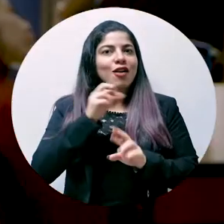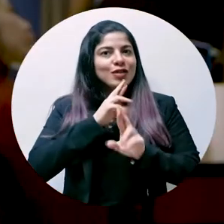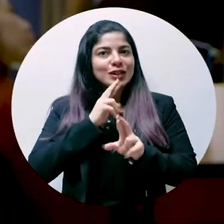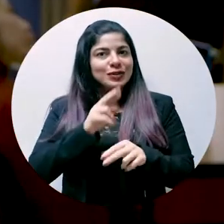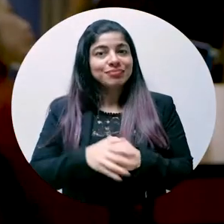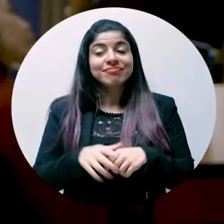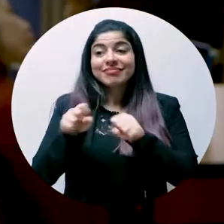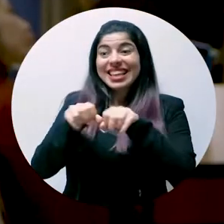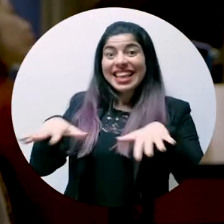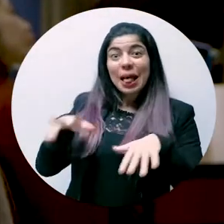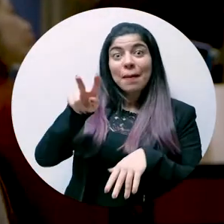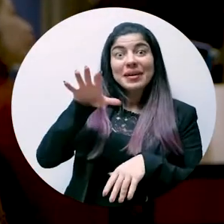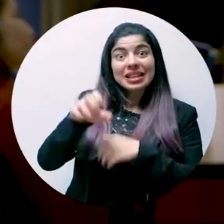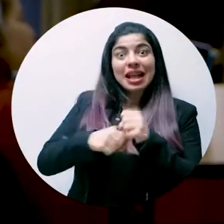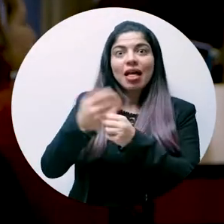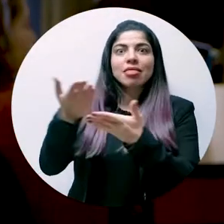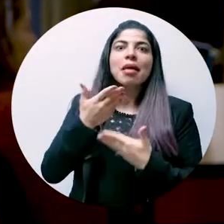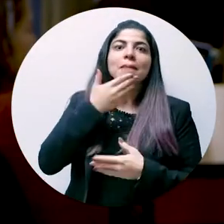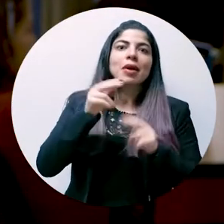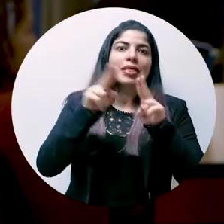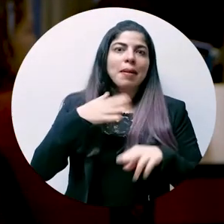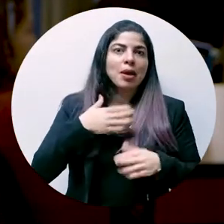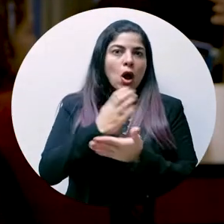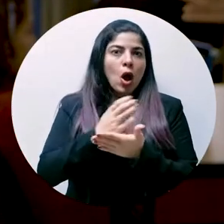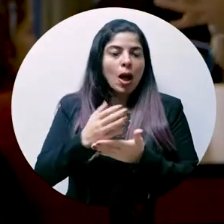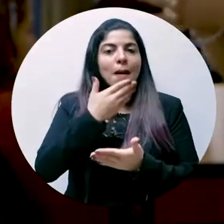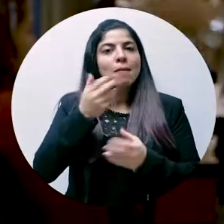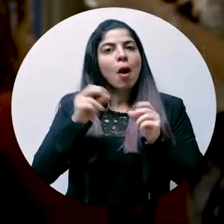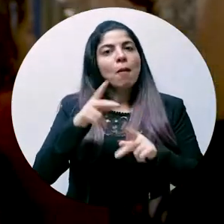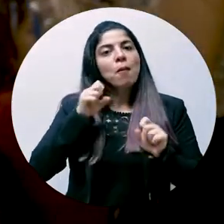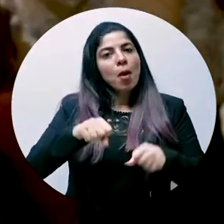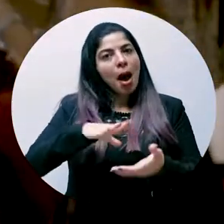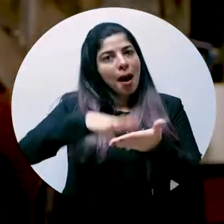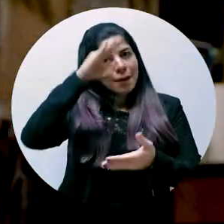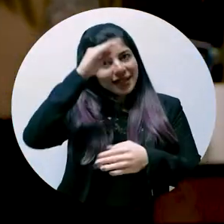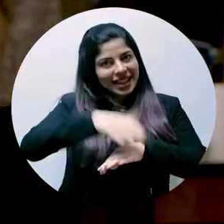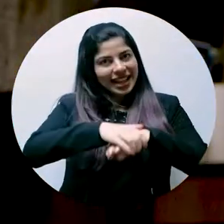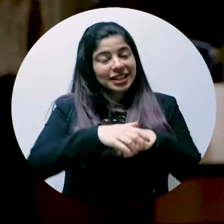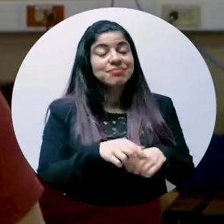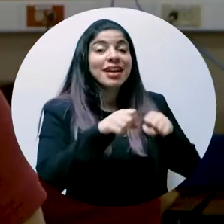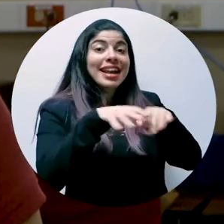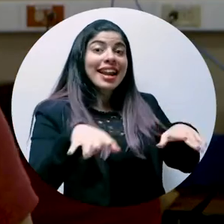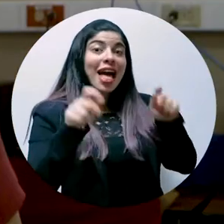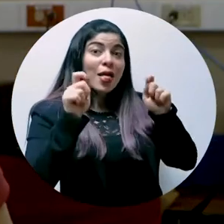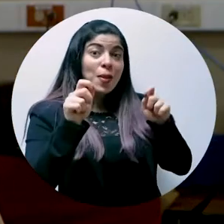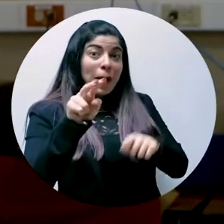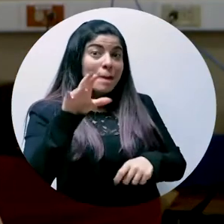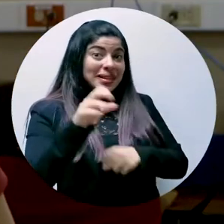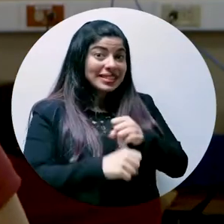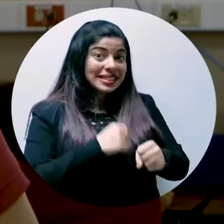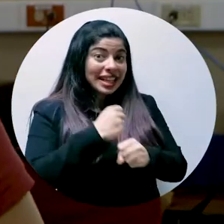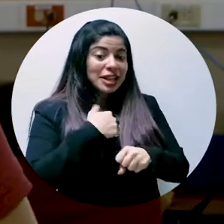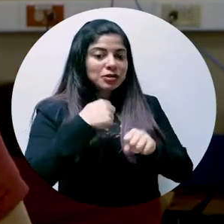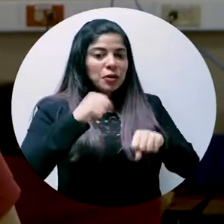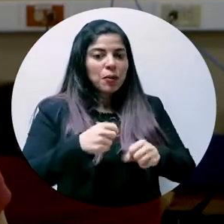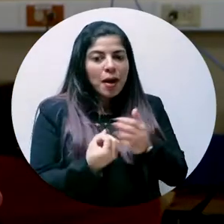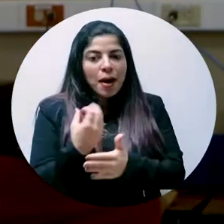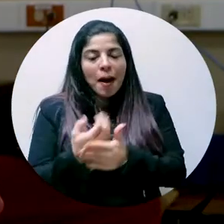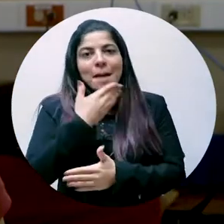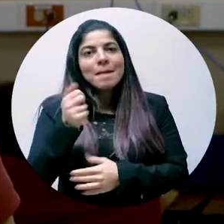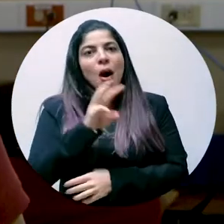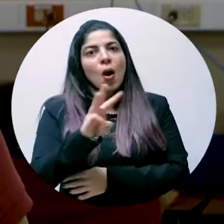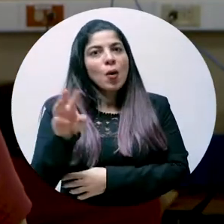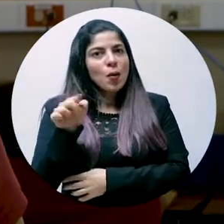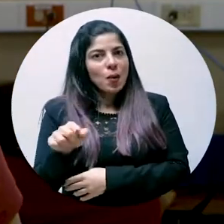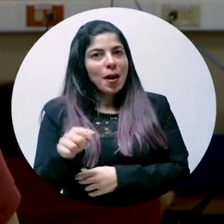La red del Bicentenario le da mejor internet a mi cole y me da mejores oportunidades para aprender inglés Con la red educativa Bicentenario puedo